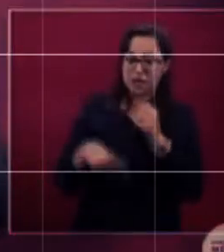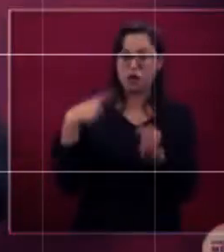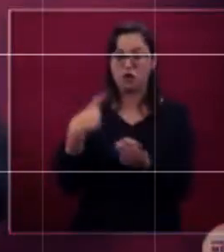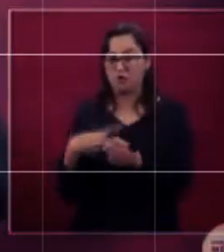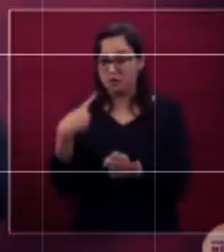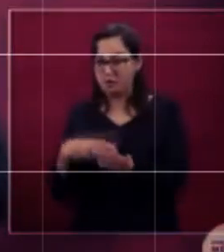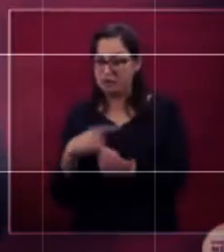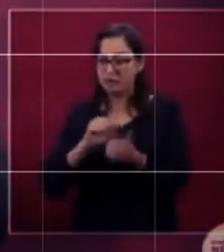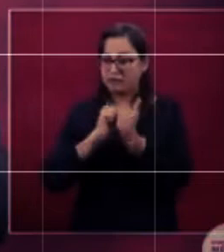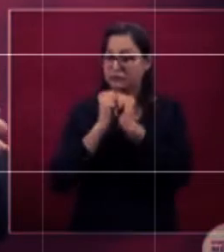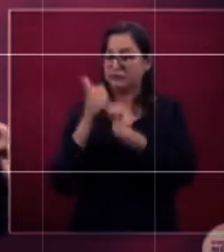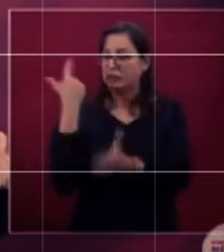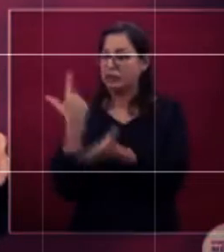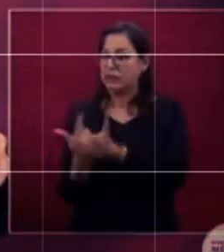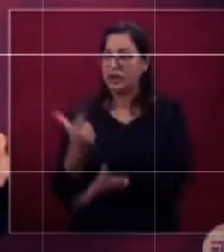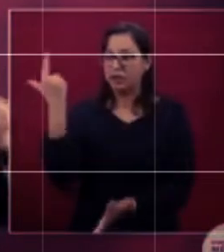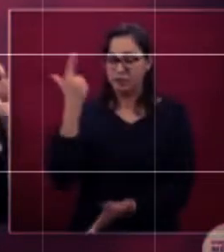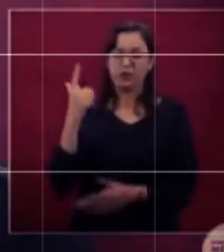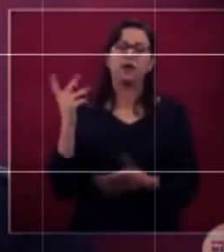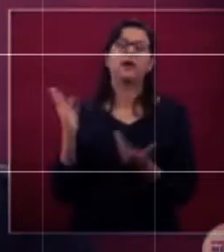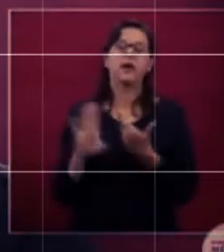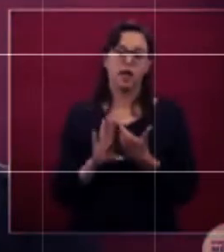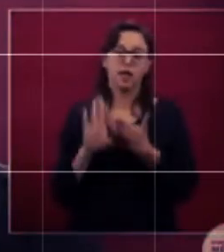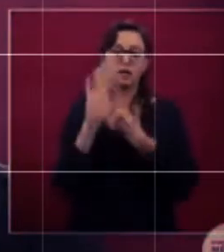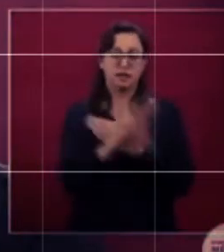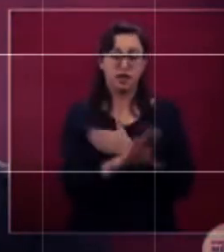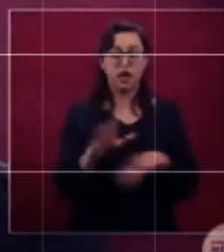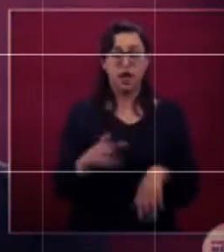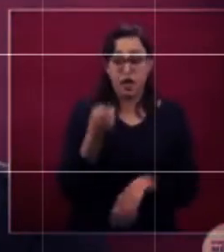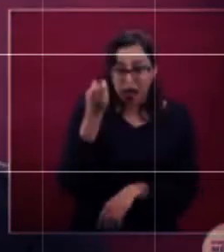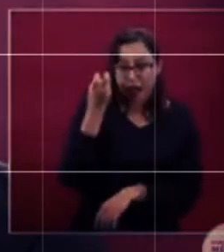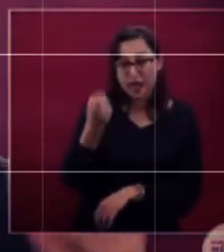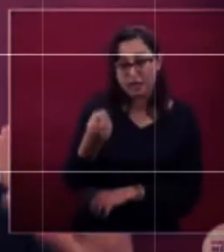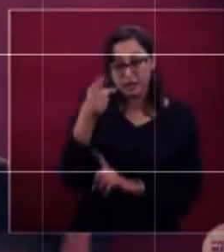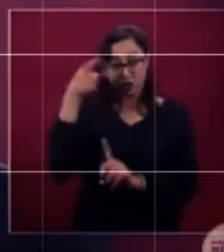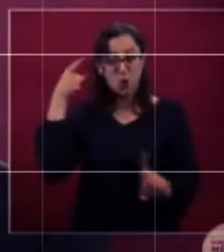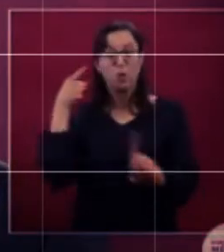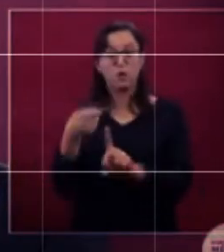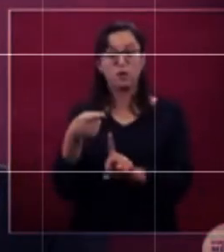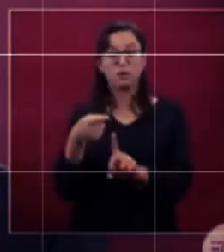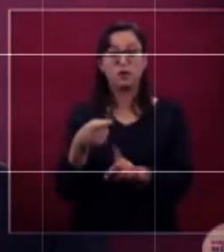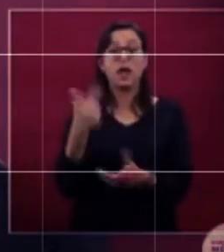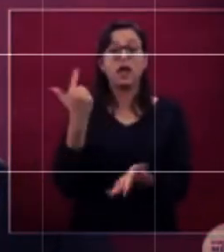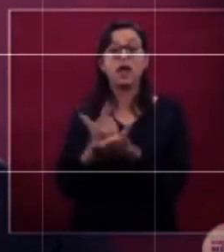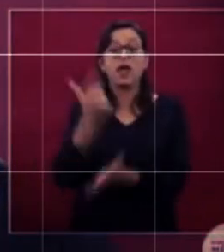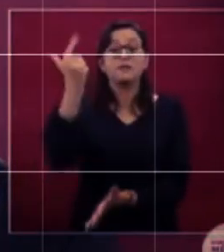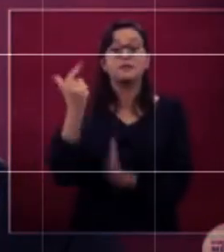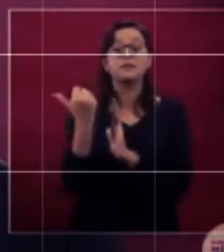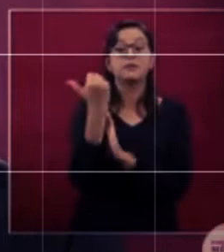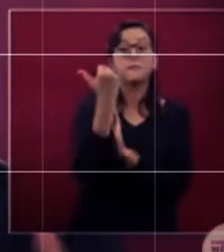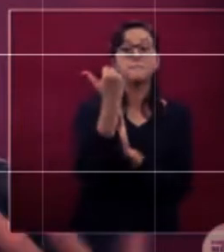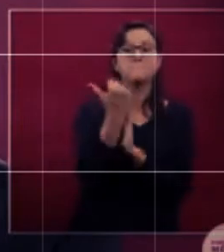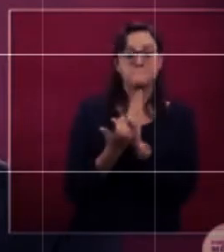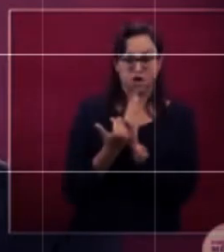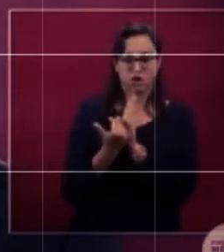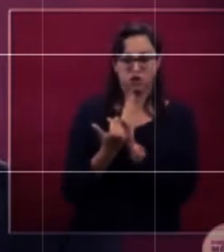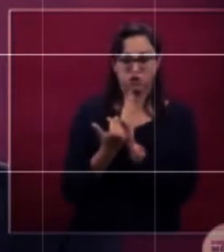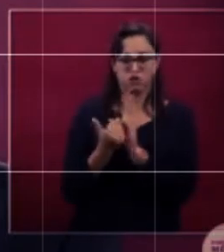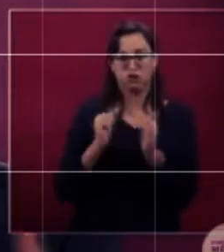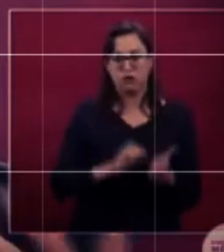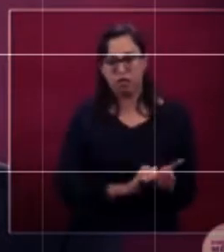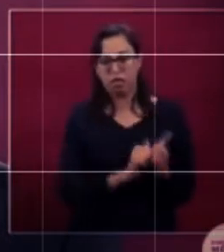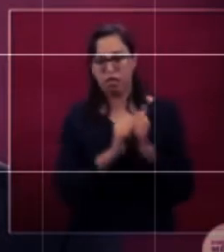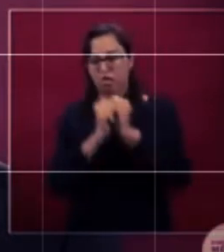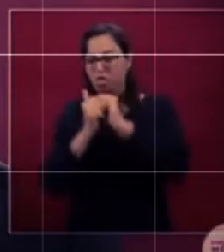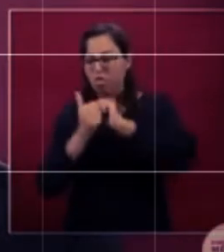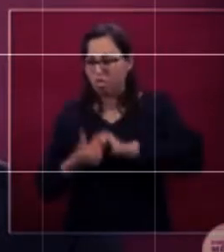indicación, ese es el uso en salud pública de la vacuna contra la influenza, reducir las complicaciones o la probabilidad,